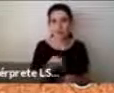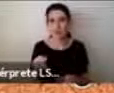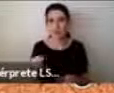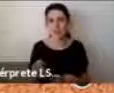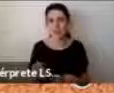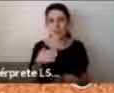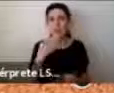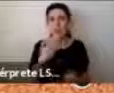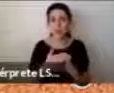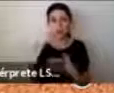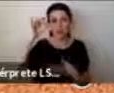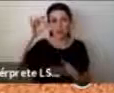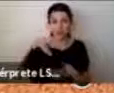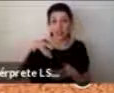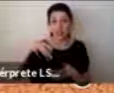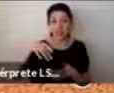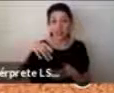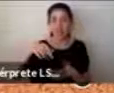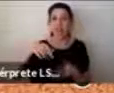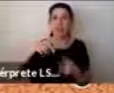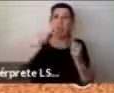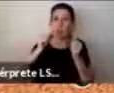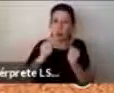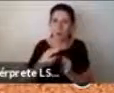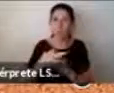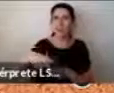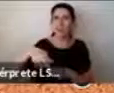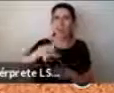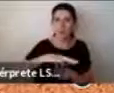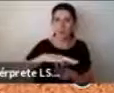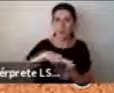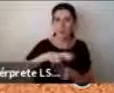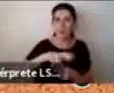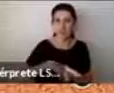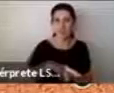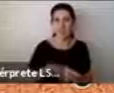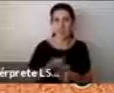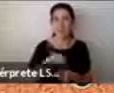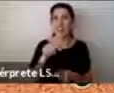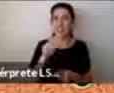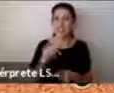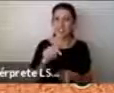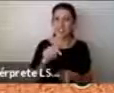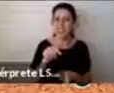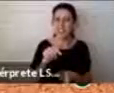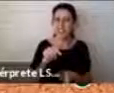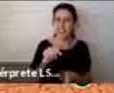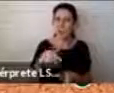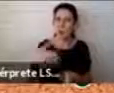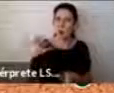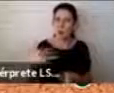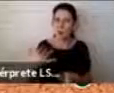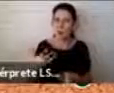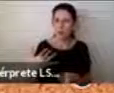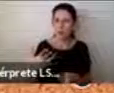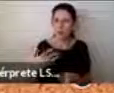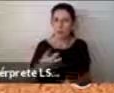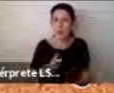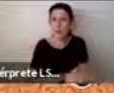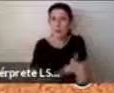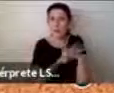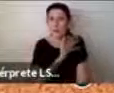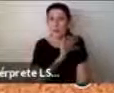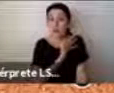volver a plantearse que puede volver a repetirse y lo central de acá es que hay una emoción y hay un